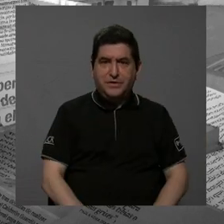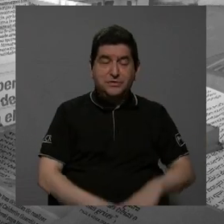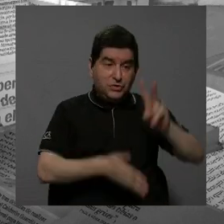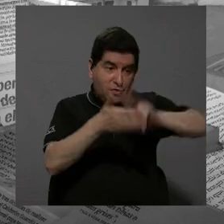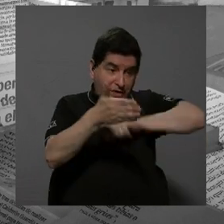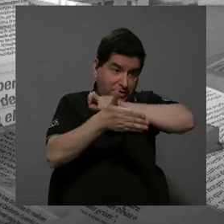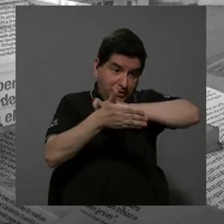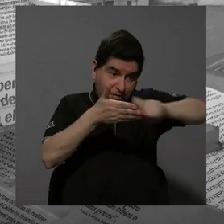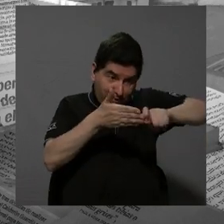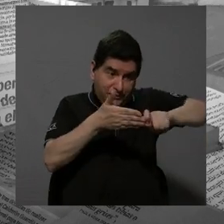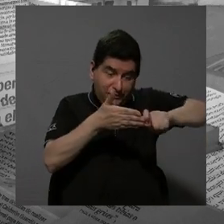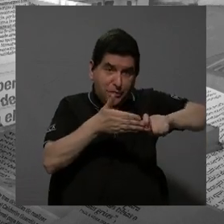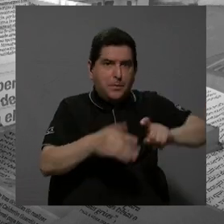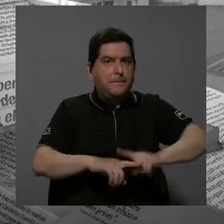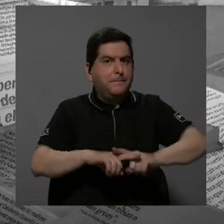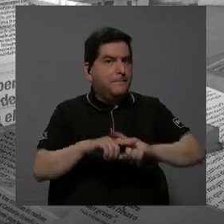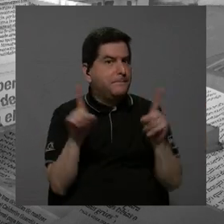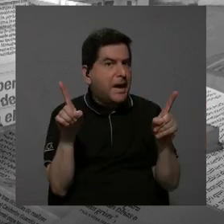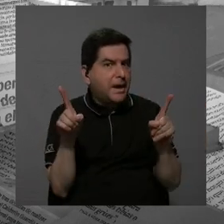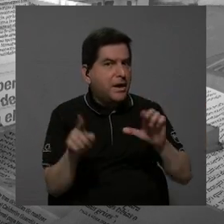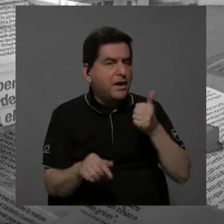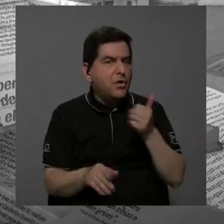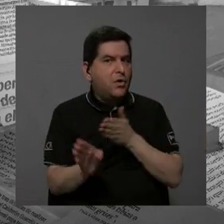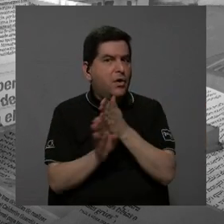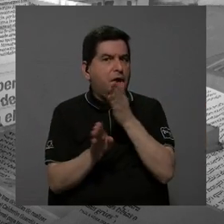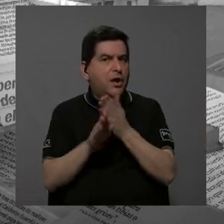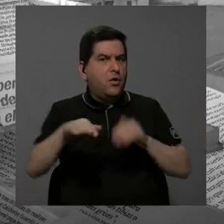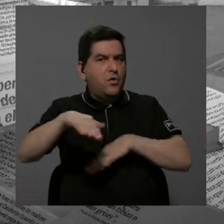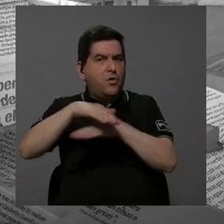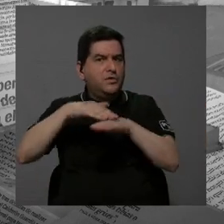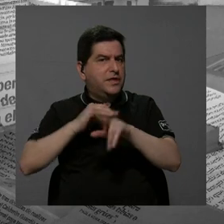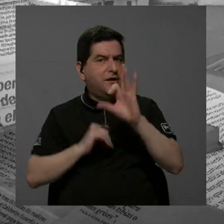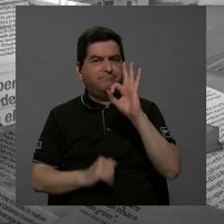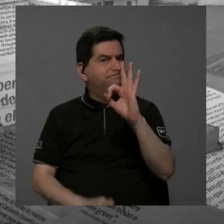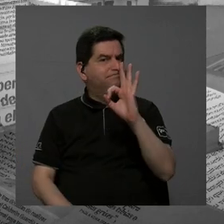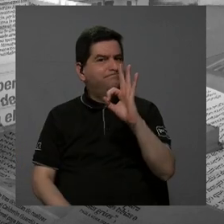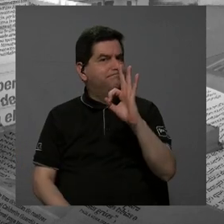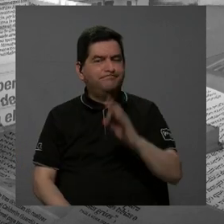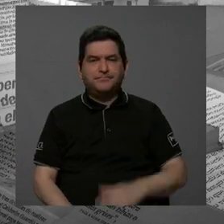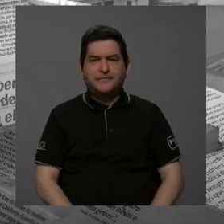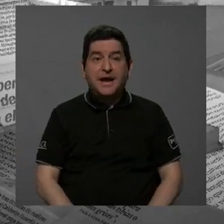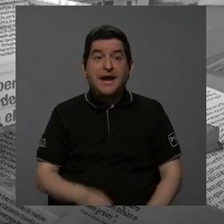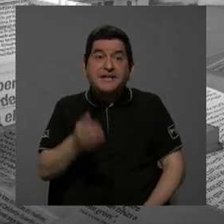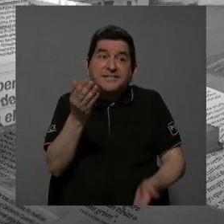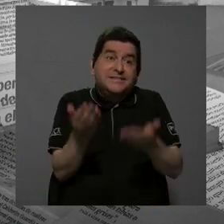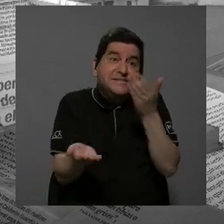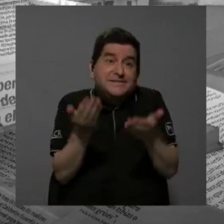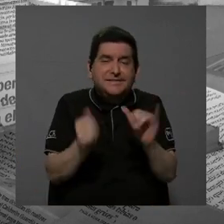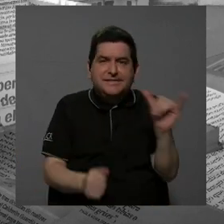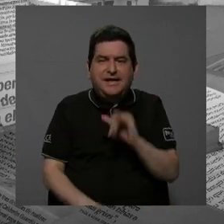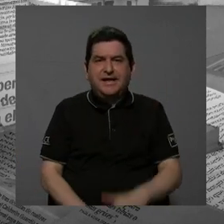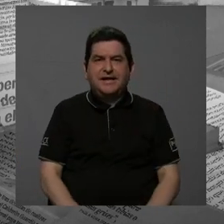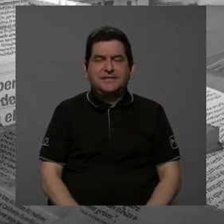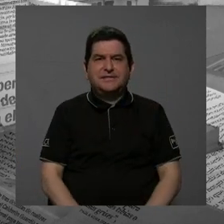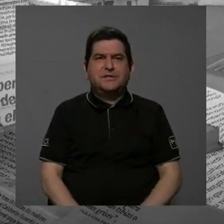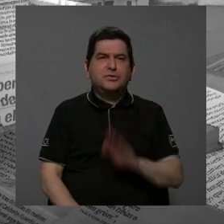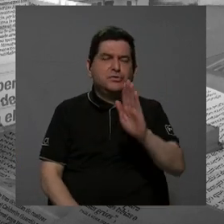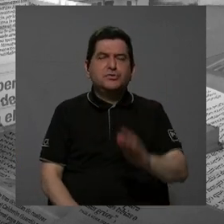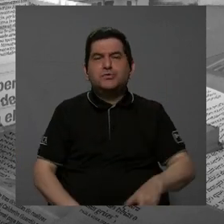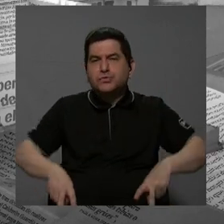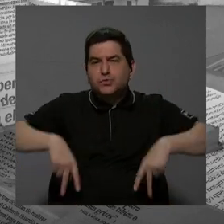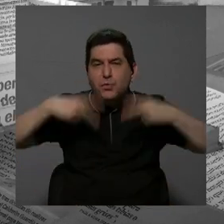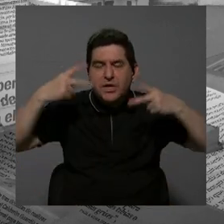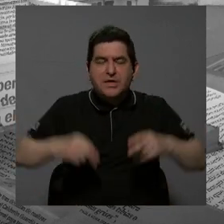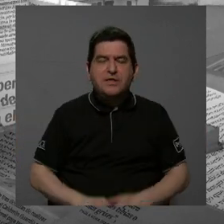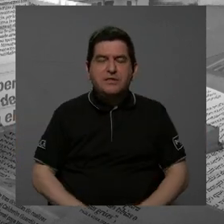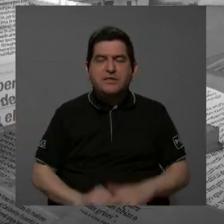lectoescritura, pero en otras carreras en sedes no salen tan bien. Eso tiene que ver probablemente con las mismas trayectores vitales, con notas de